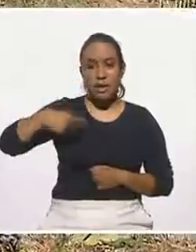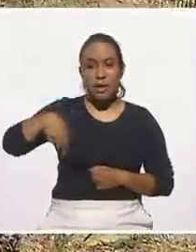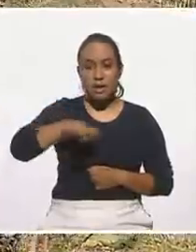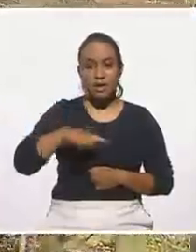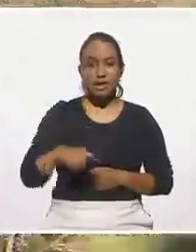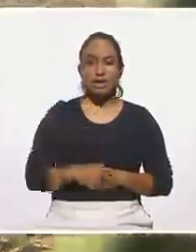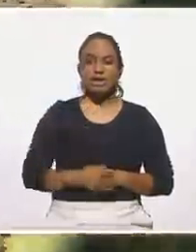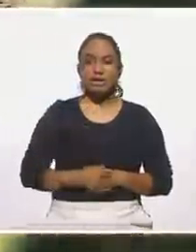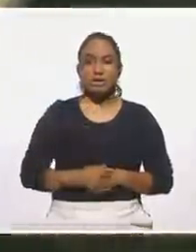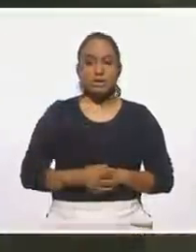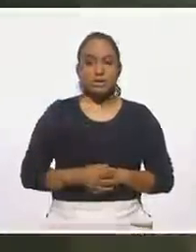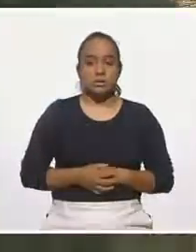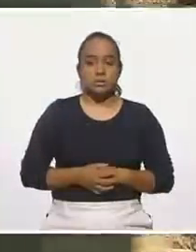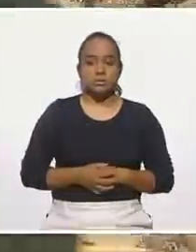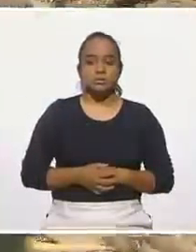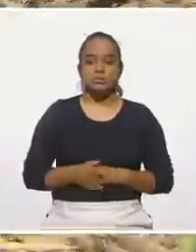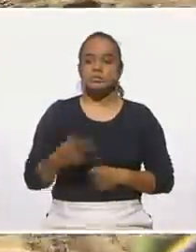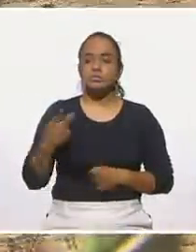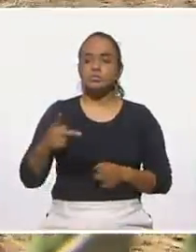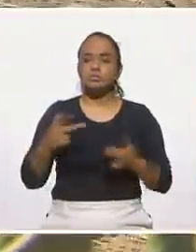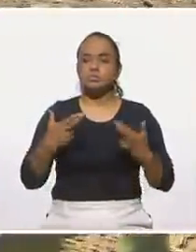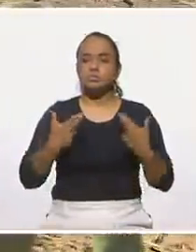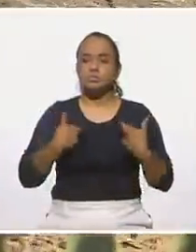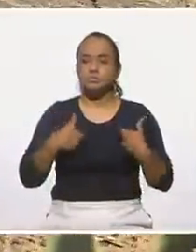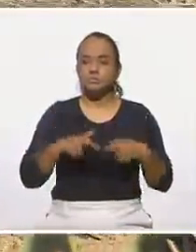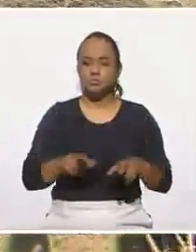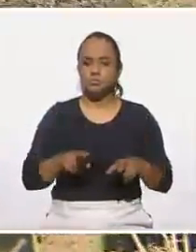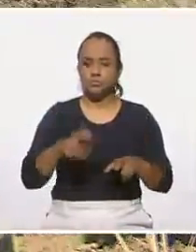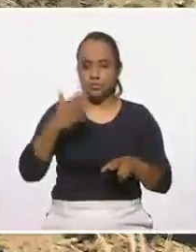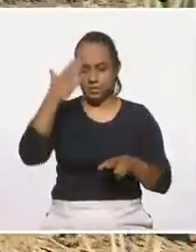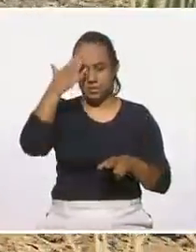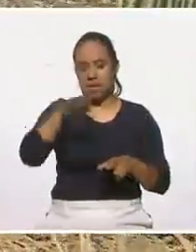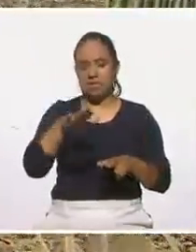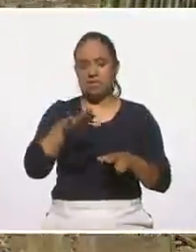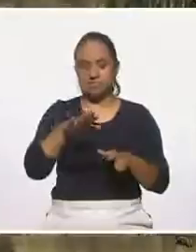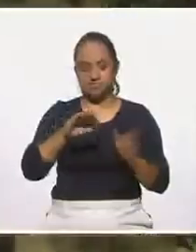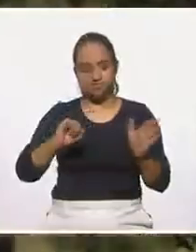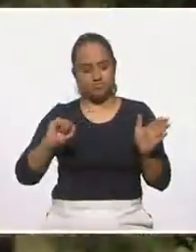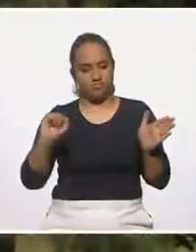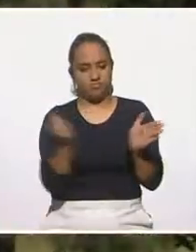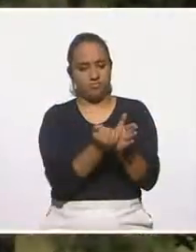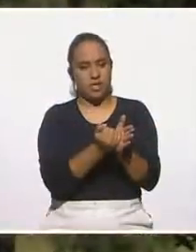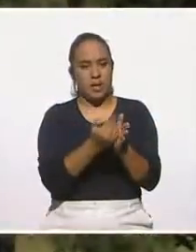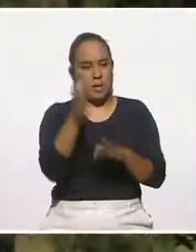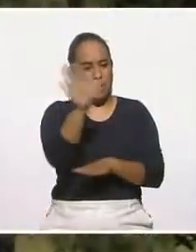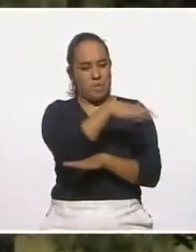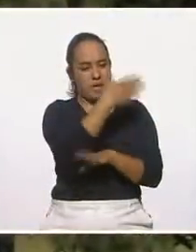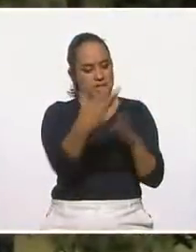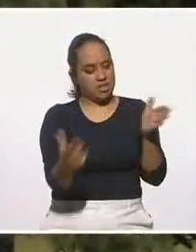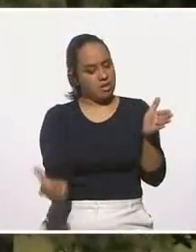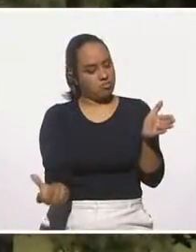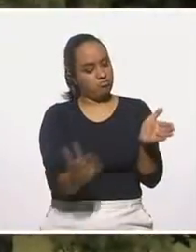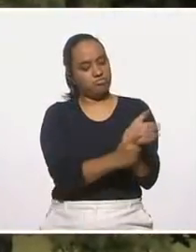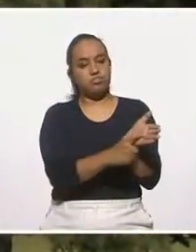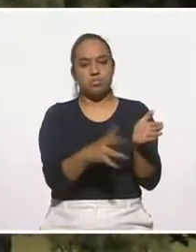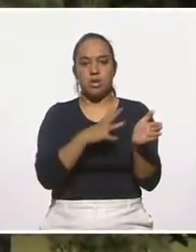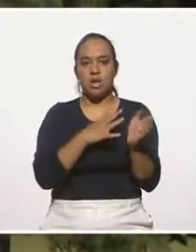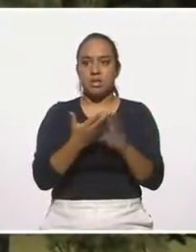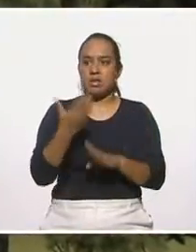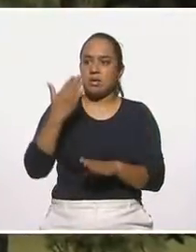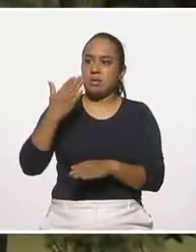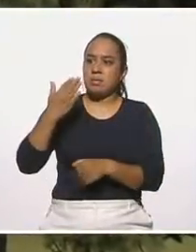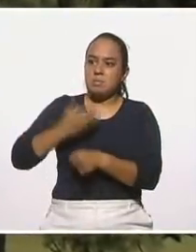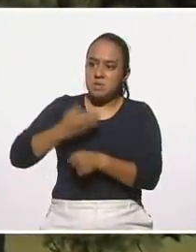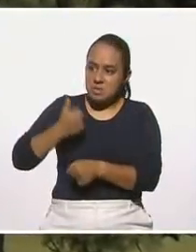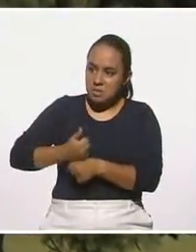es representación, lo tenemos en el escudo de nuestros antepasados, nuestros abuelos, nuestros